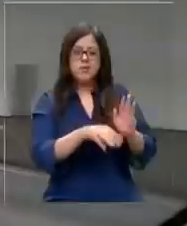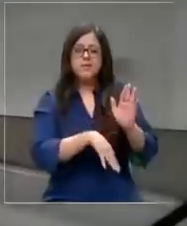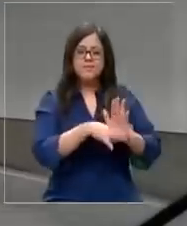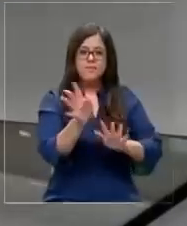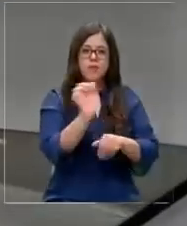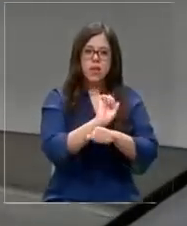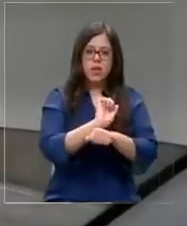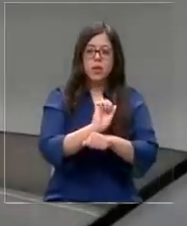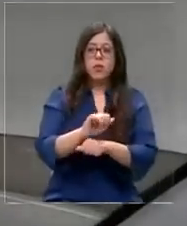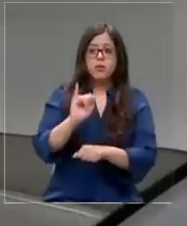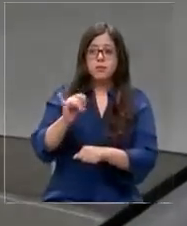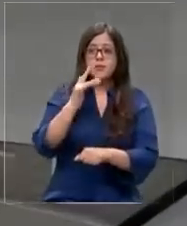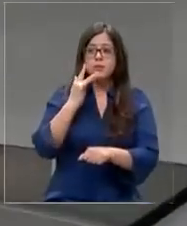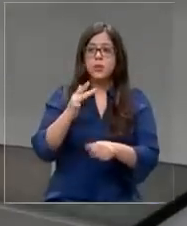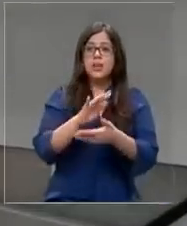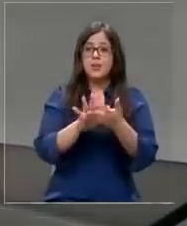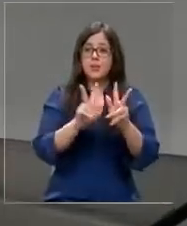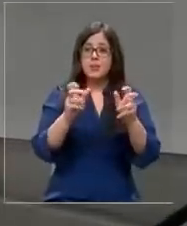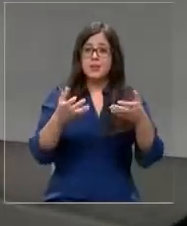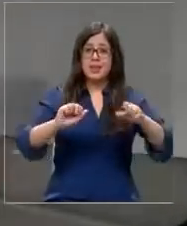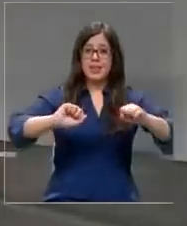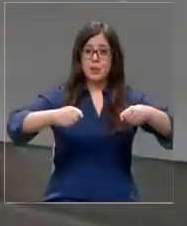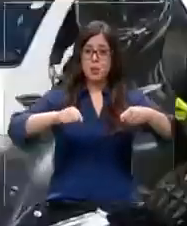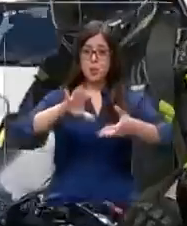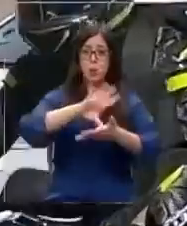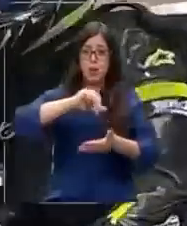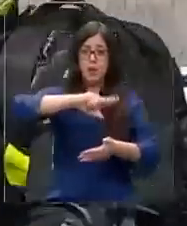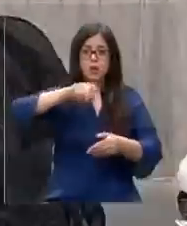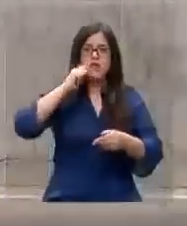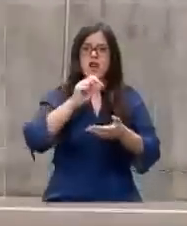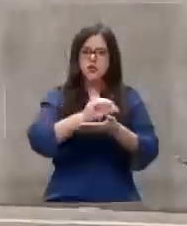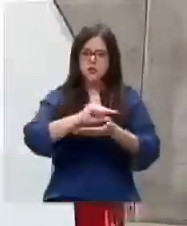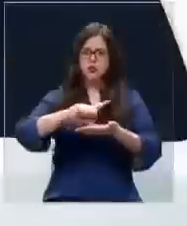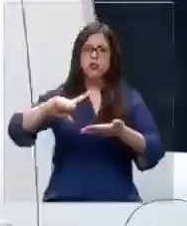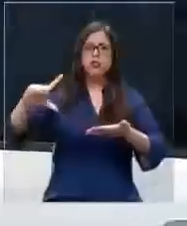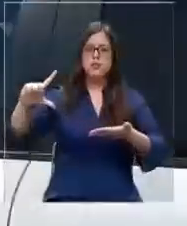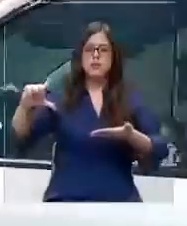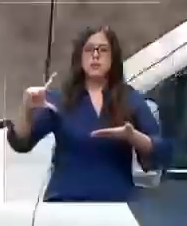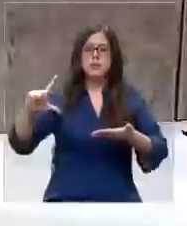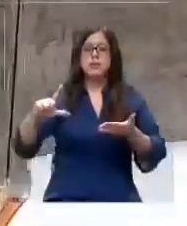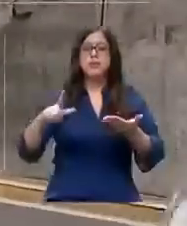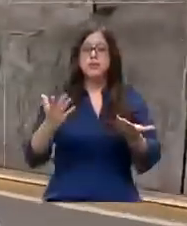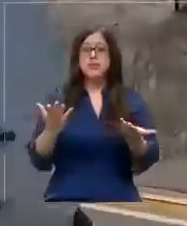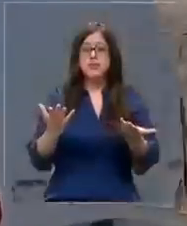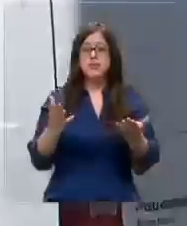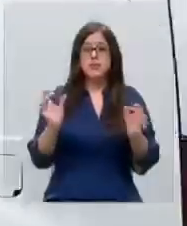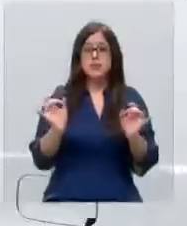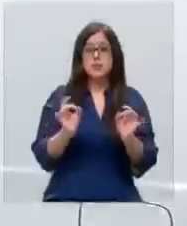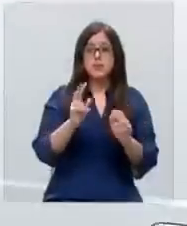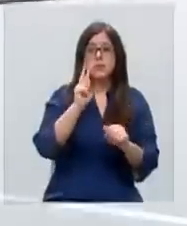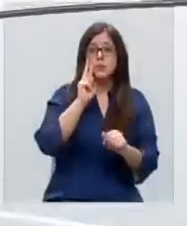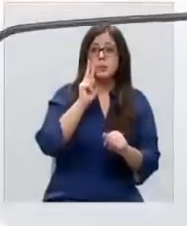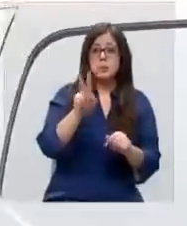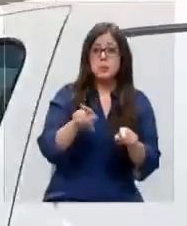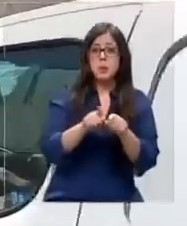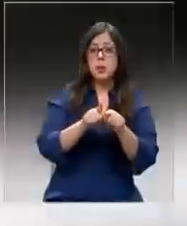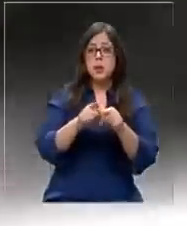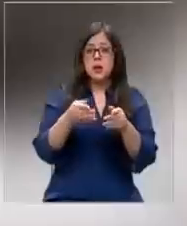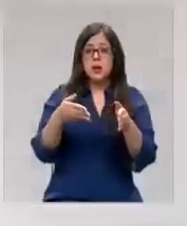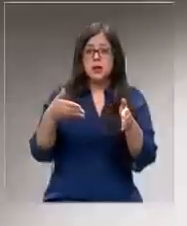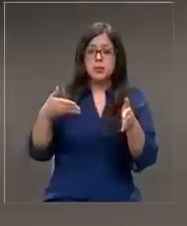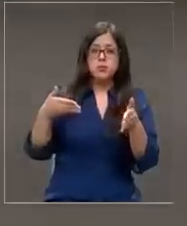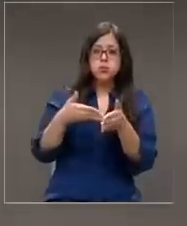más vehículos. Y claro, porque el parque de motos en nuestro país ha ido en aumento exponencialmente. Más de alguna vez un conductor se ha topado con